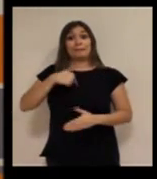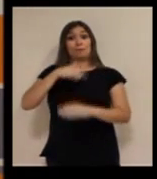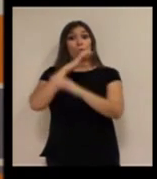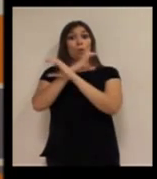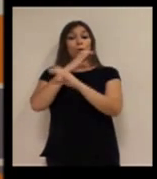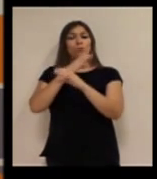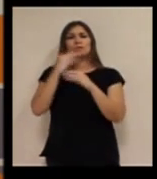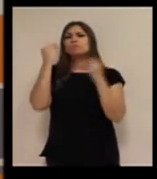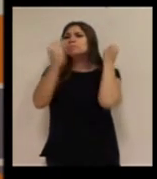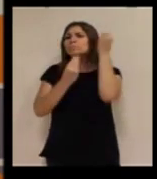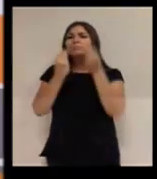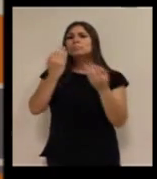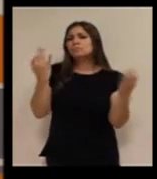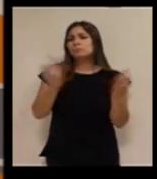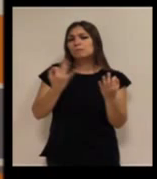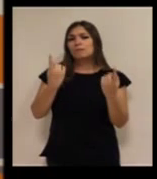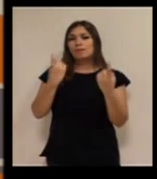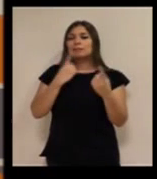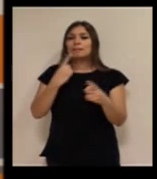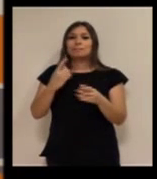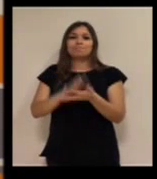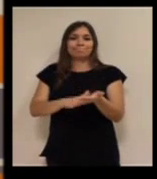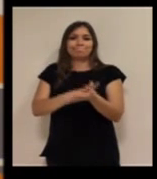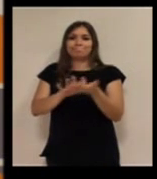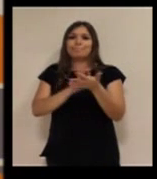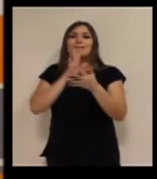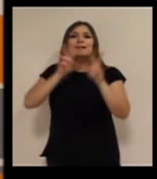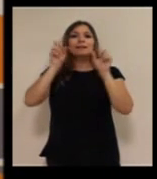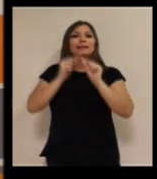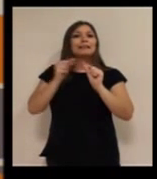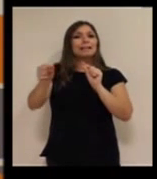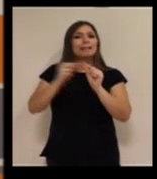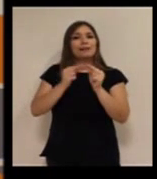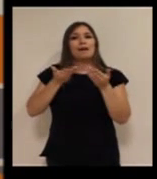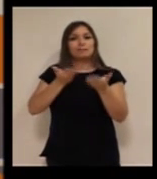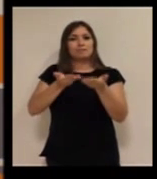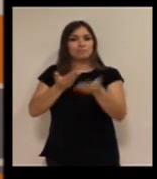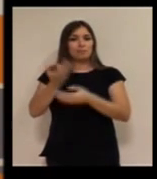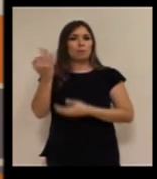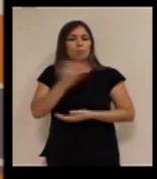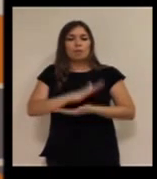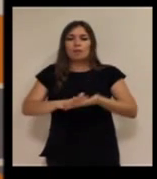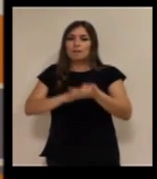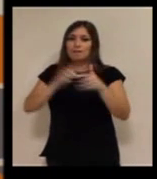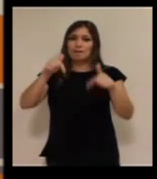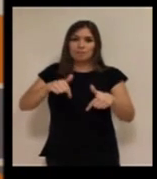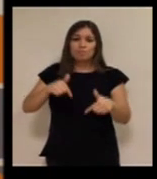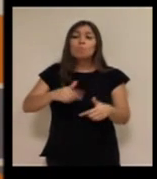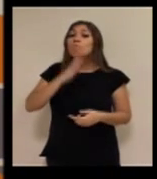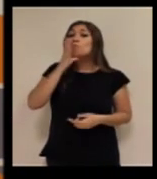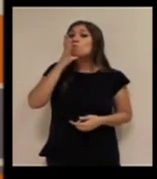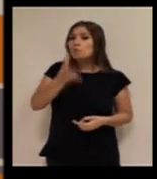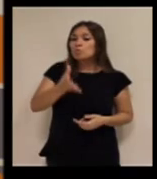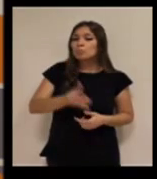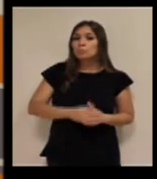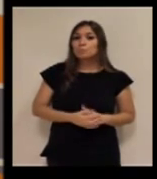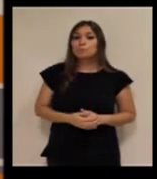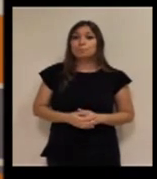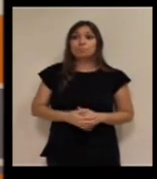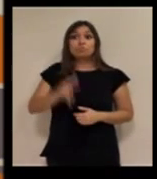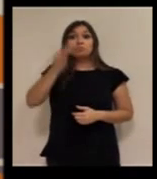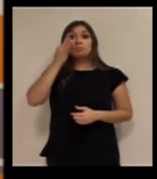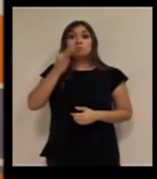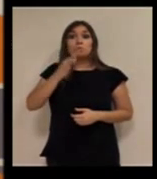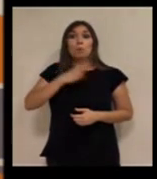CENTAC a pensar que teníamos que tratar el tema de la tecnología, teleasistencia, tanto por el público